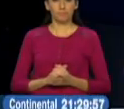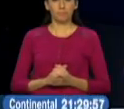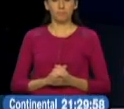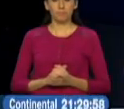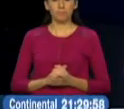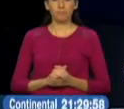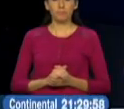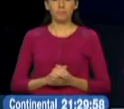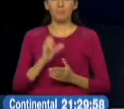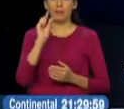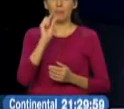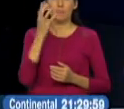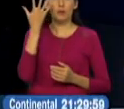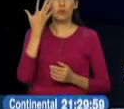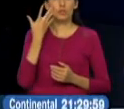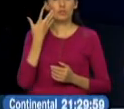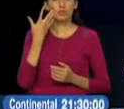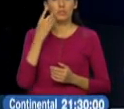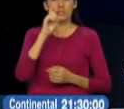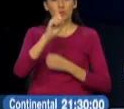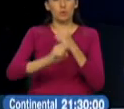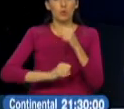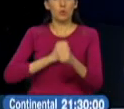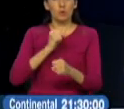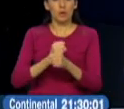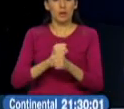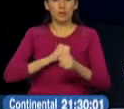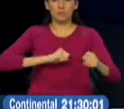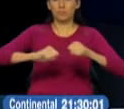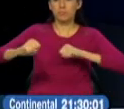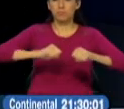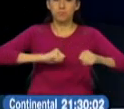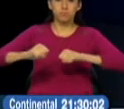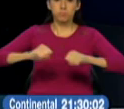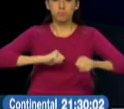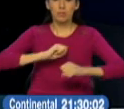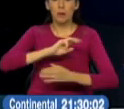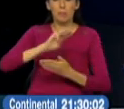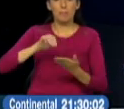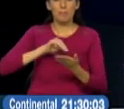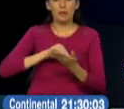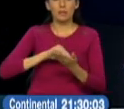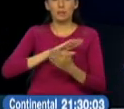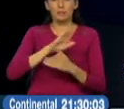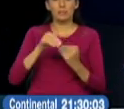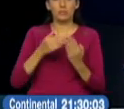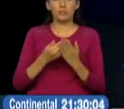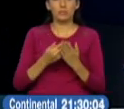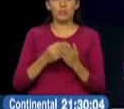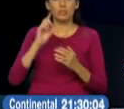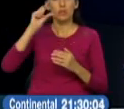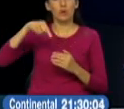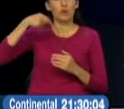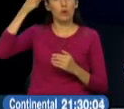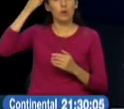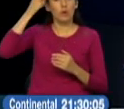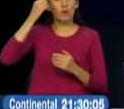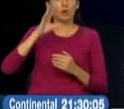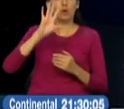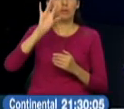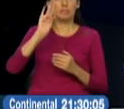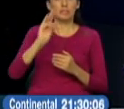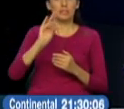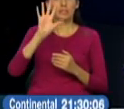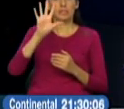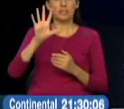Ya pocos días de que se recuerde un año del terremoto que afectó el litoral ecuatoriano el gobierno nacional ha cubierto el 75%